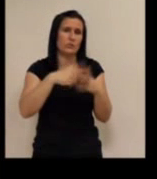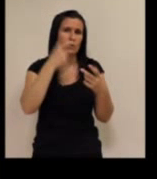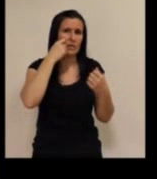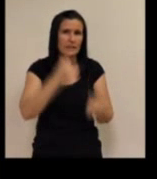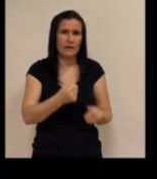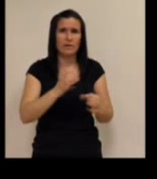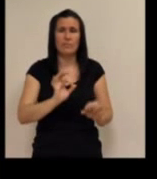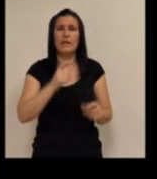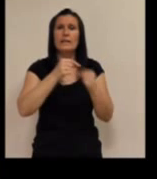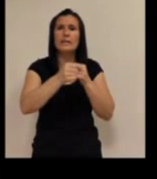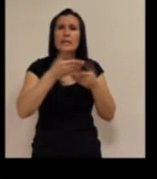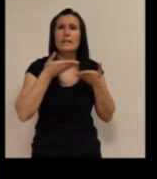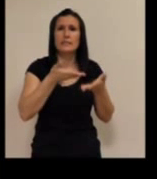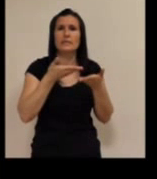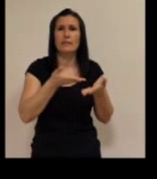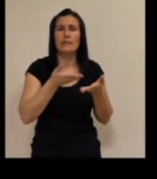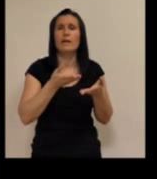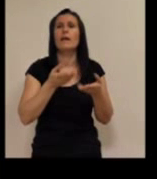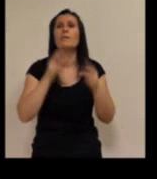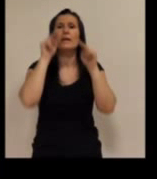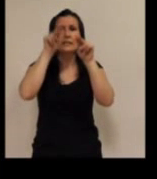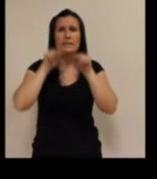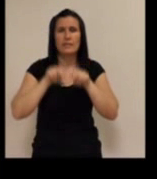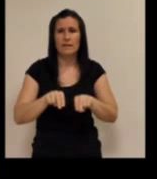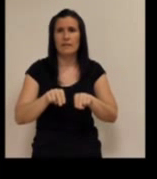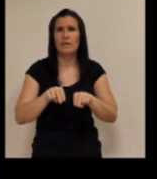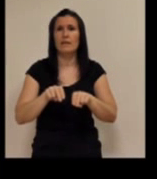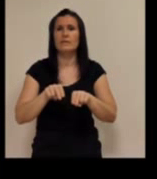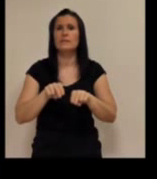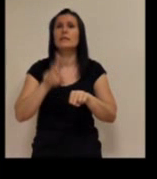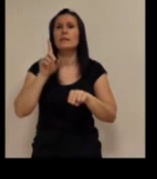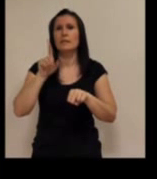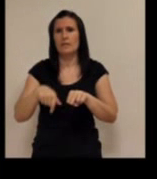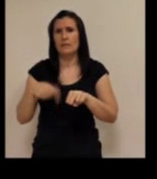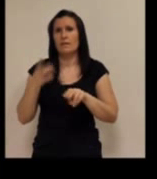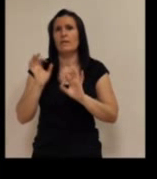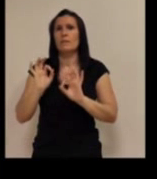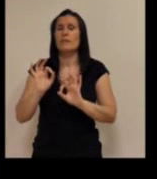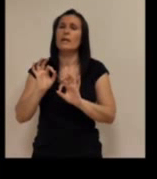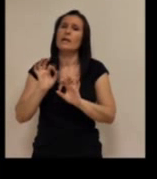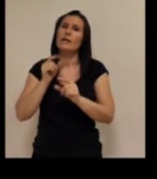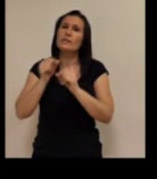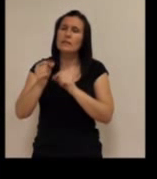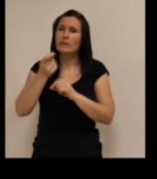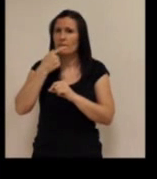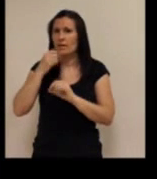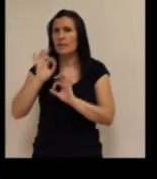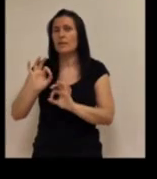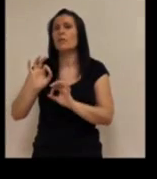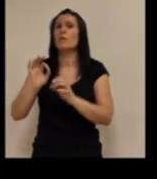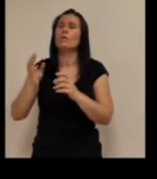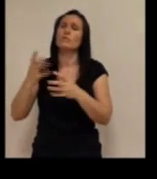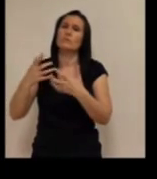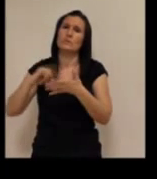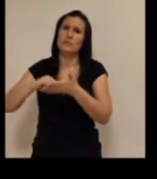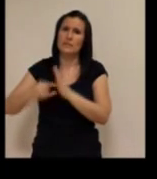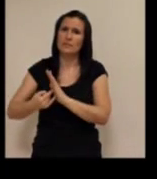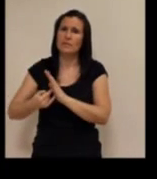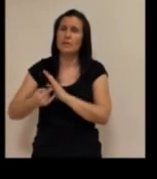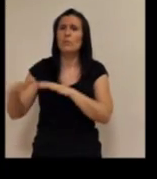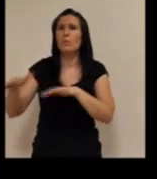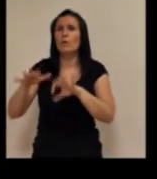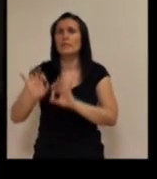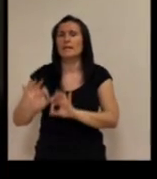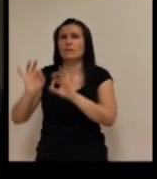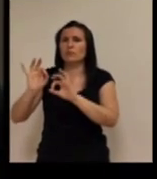para la teleexistencia, para residencias y para telemedicina con sistemas de monitorización de crónicos.